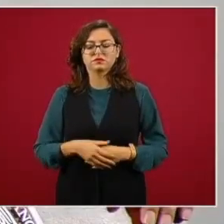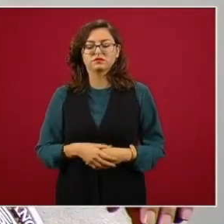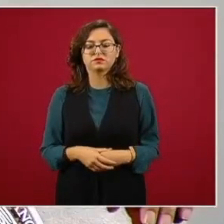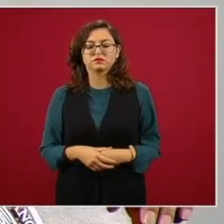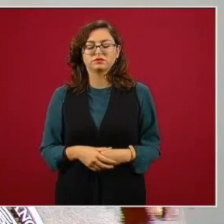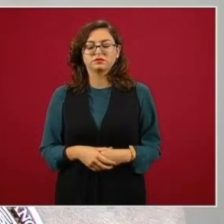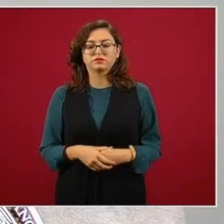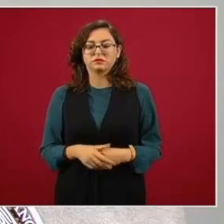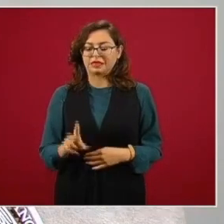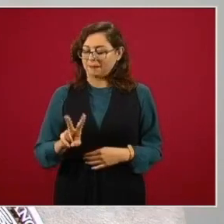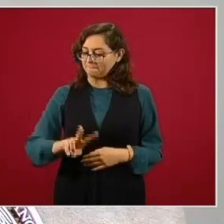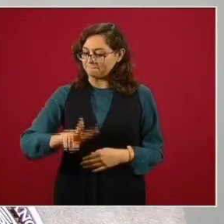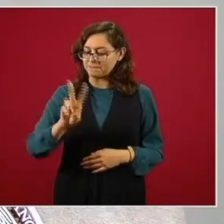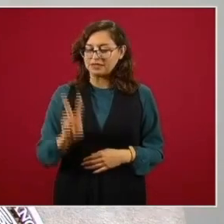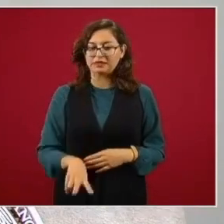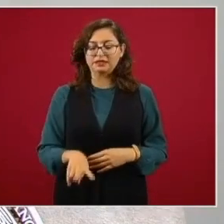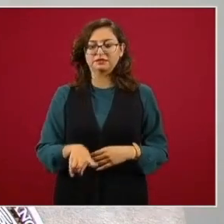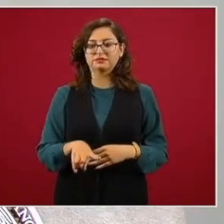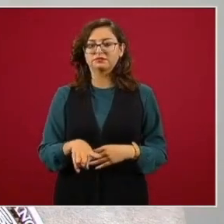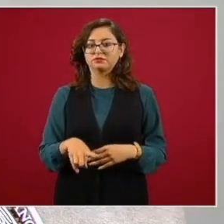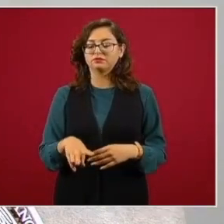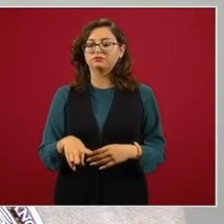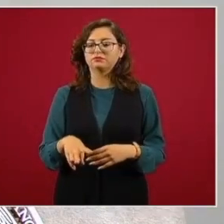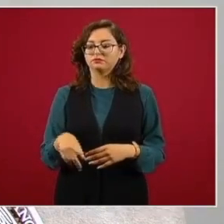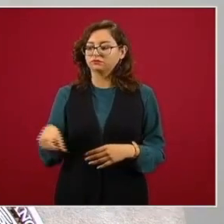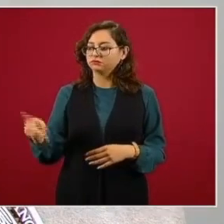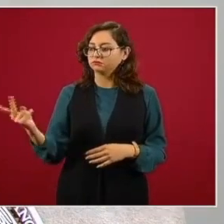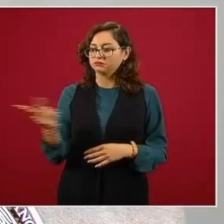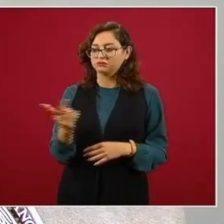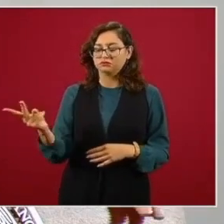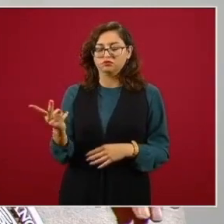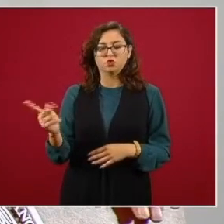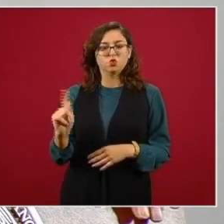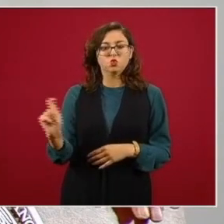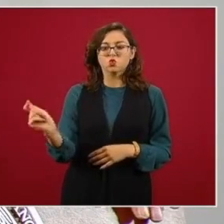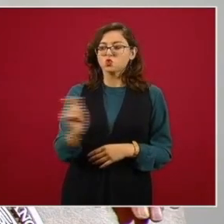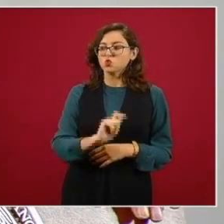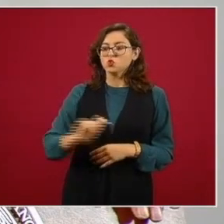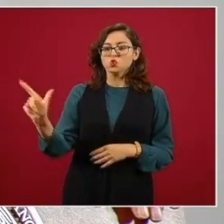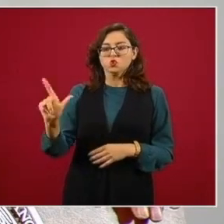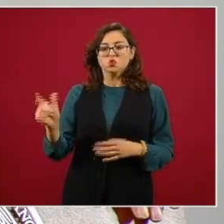profesionales de primer orden